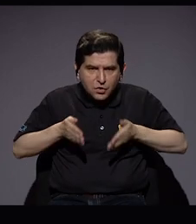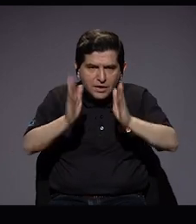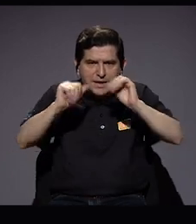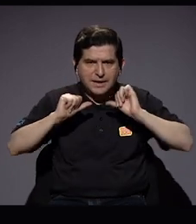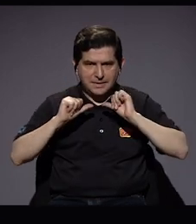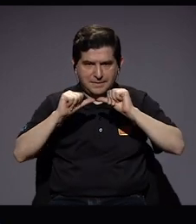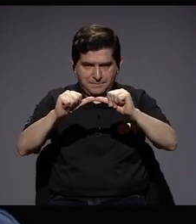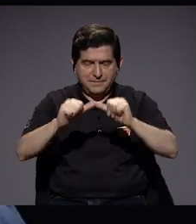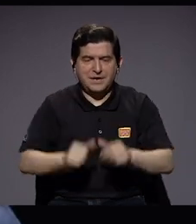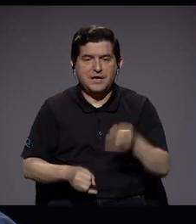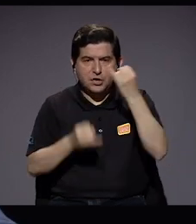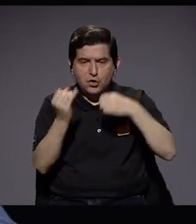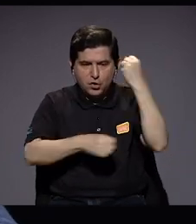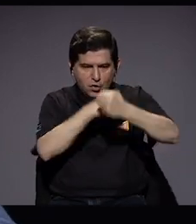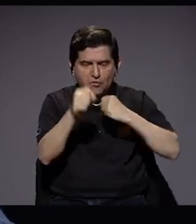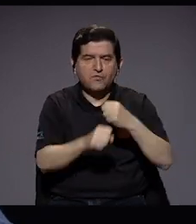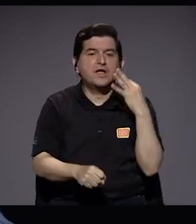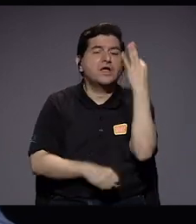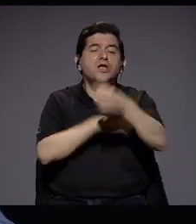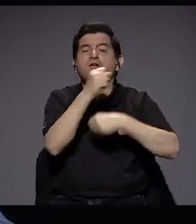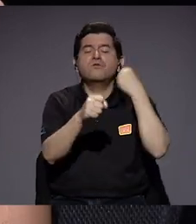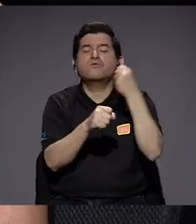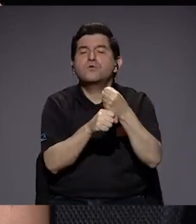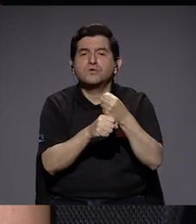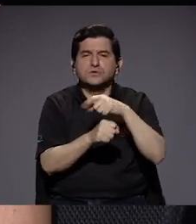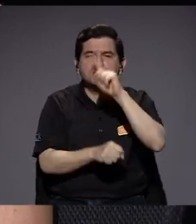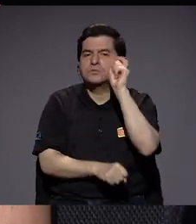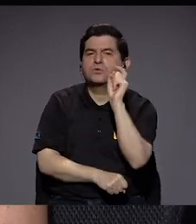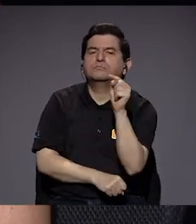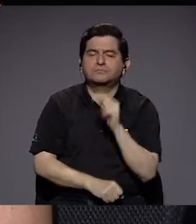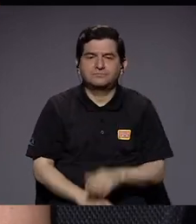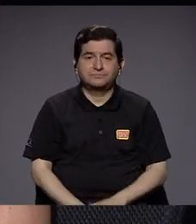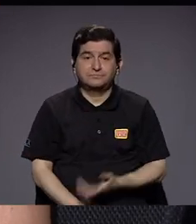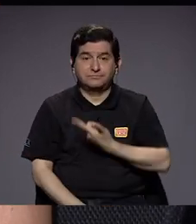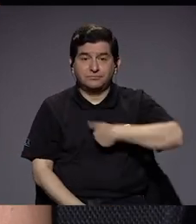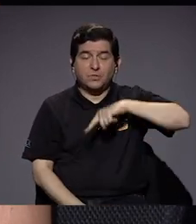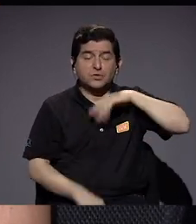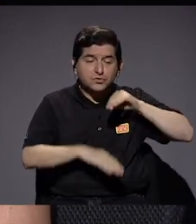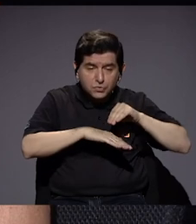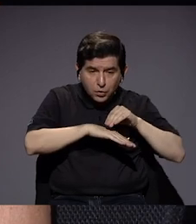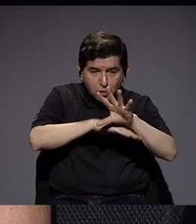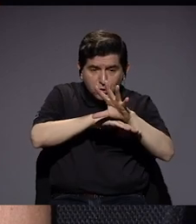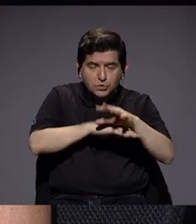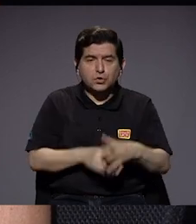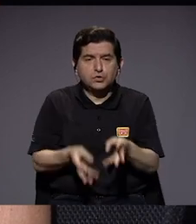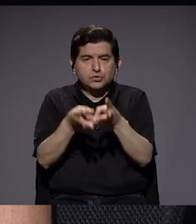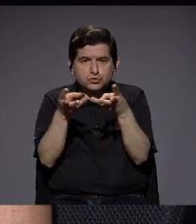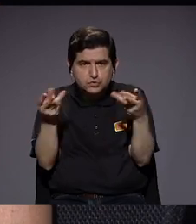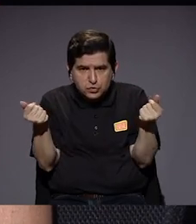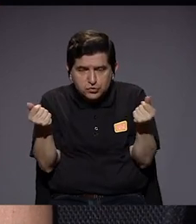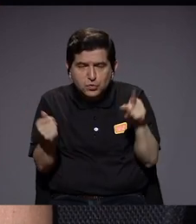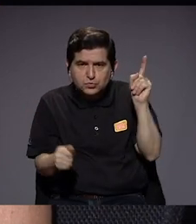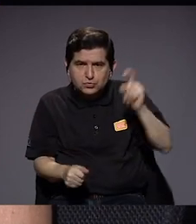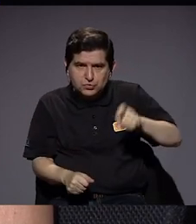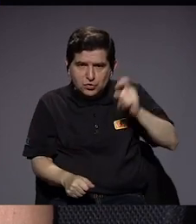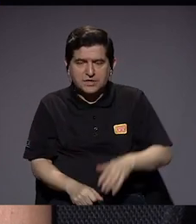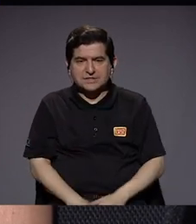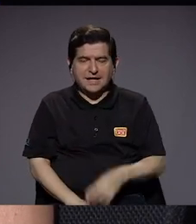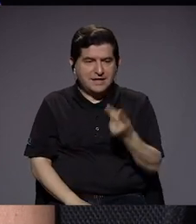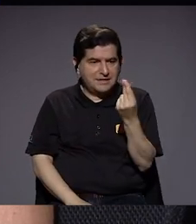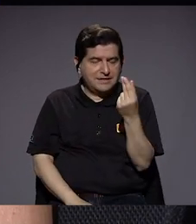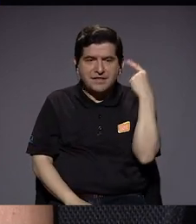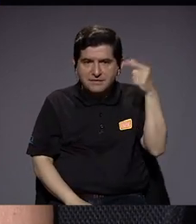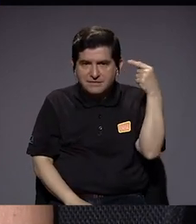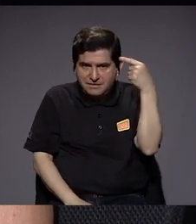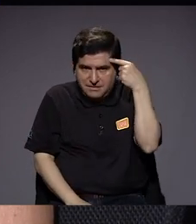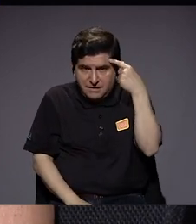este fin de año y el inicio del próximo, doña Carolina? Creo que nos vamos a orientar definitivamente en resolver la necesidad de liquidez estatal.